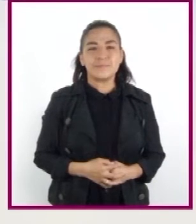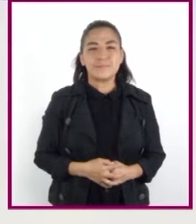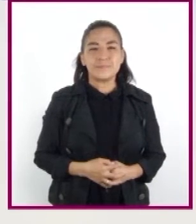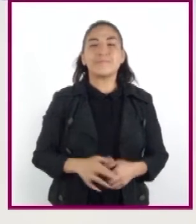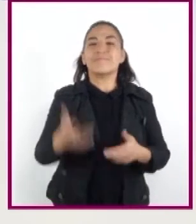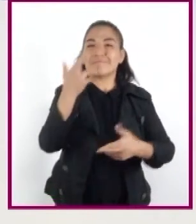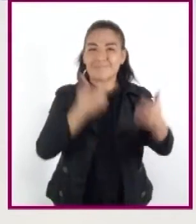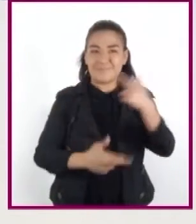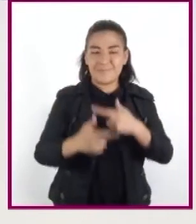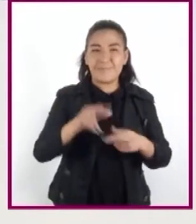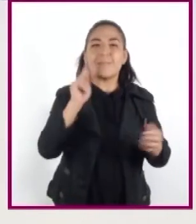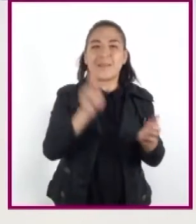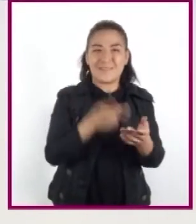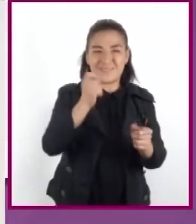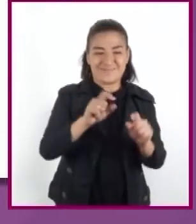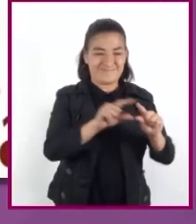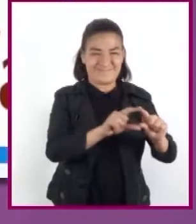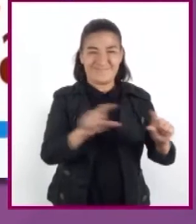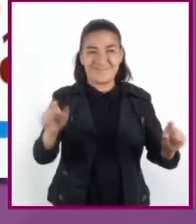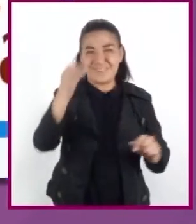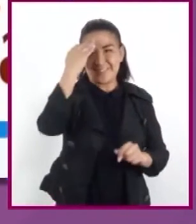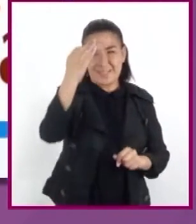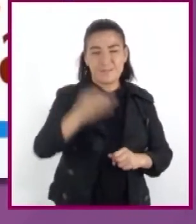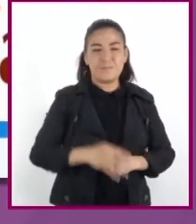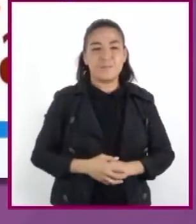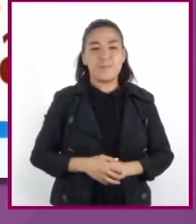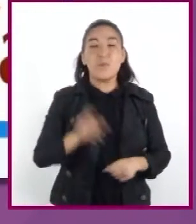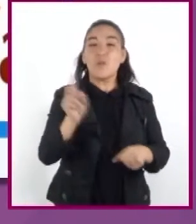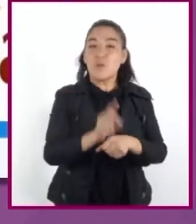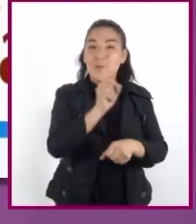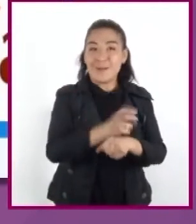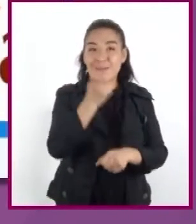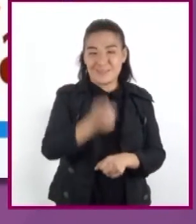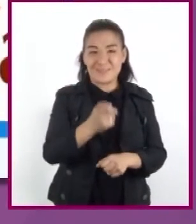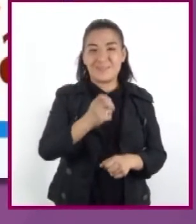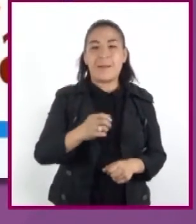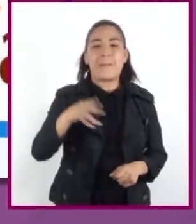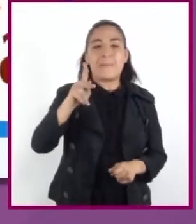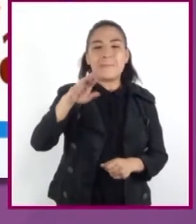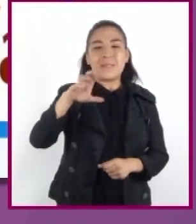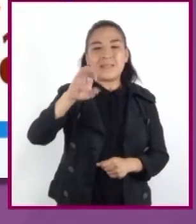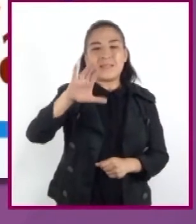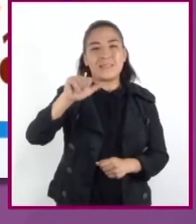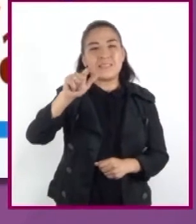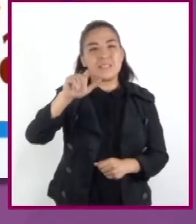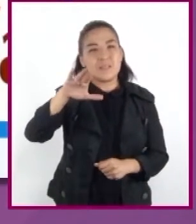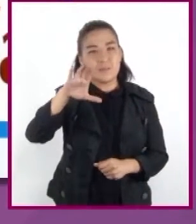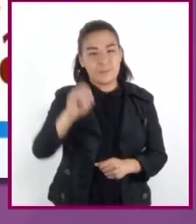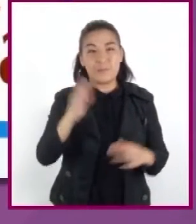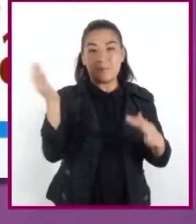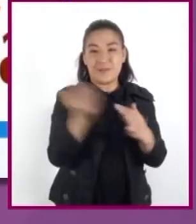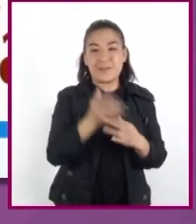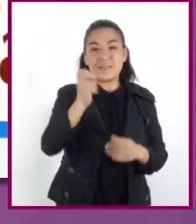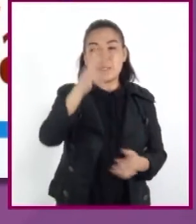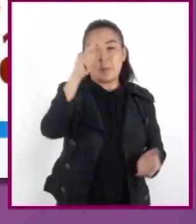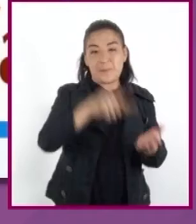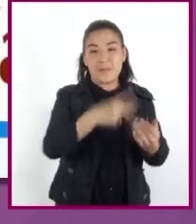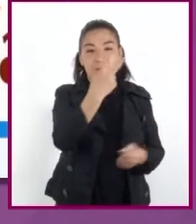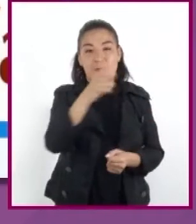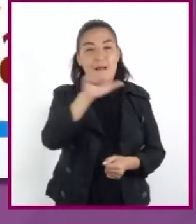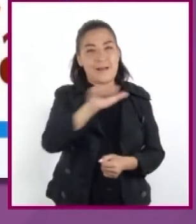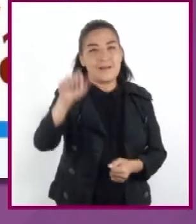Regresemos a nuestra línea del tiempo. Durante el preclásico medio, que abarcó aproximadamente del año 1200